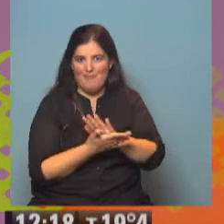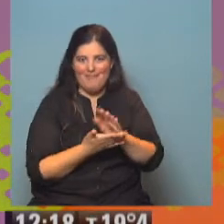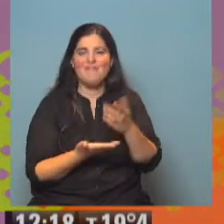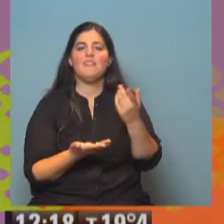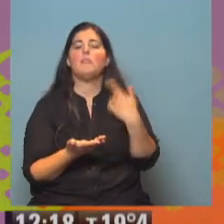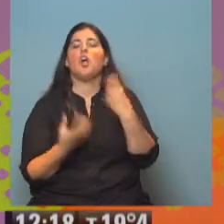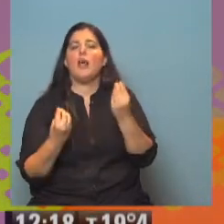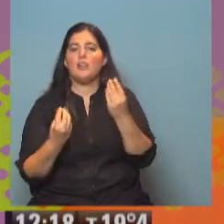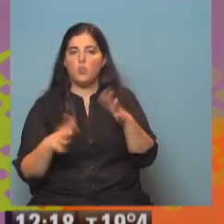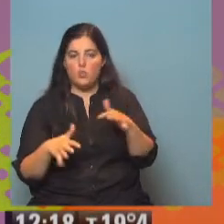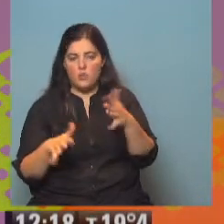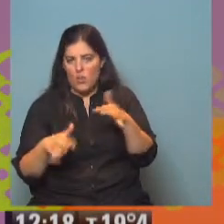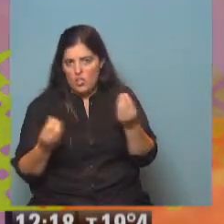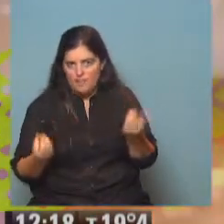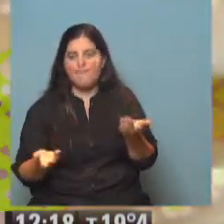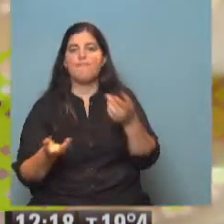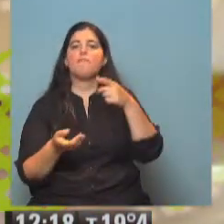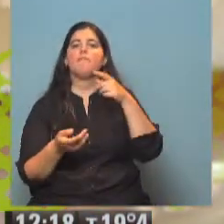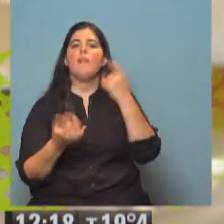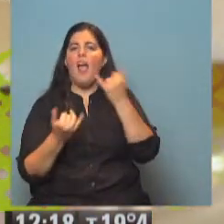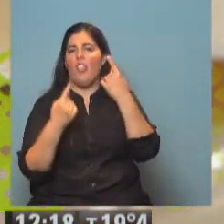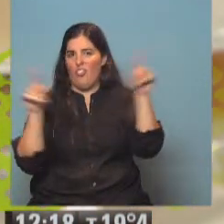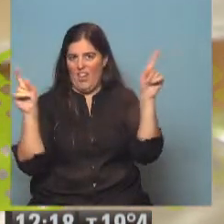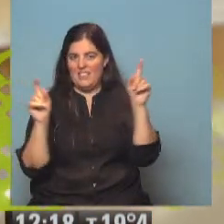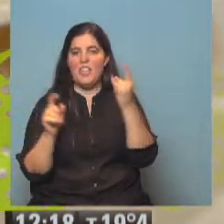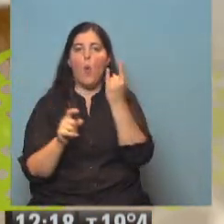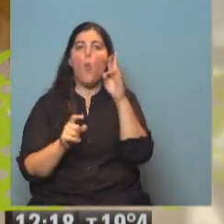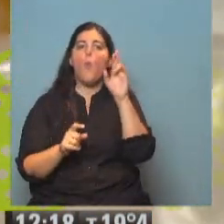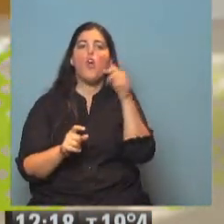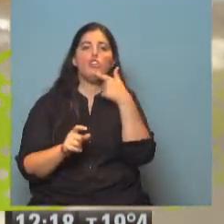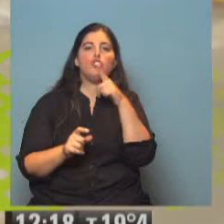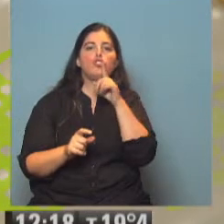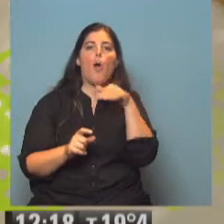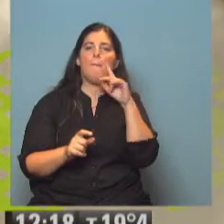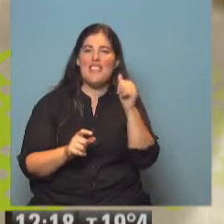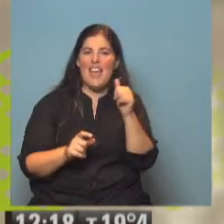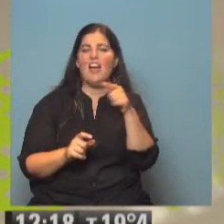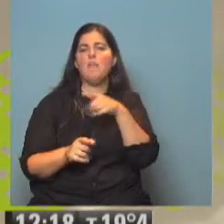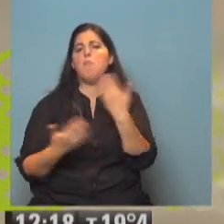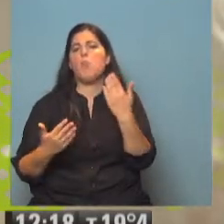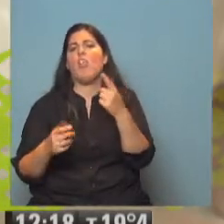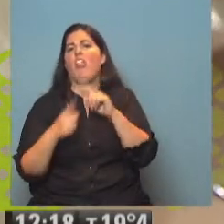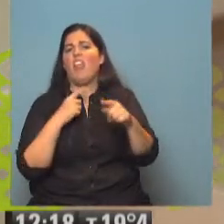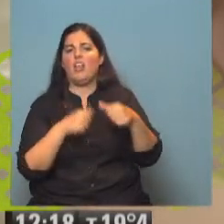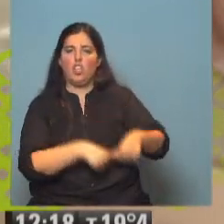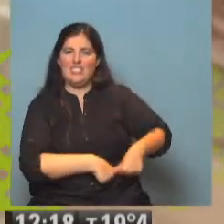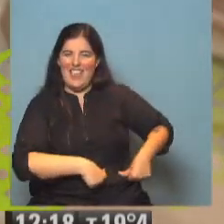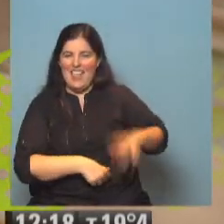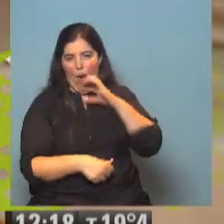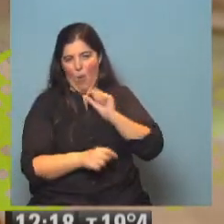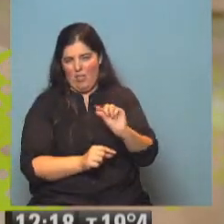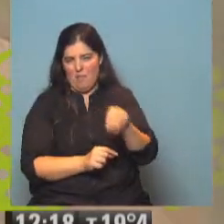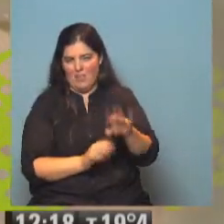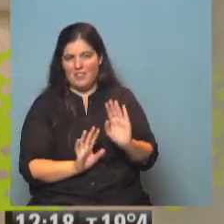es lo que sucede? La otra, por ejemplo, hay dos diferencias. En uroestomía puede agarrar y aplicarse una tela adhesiva y demás y aguantar un poquito más.